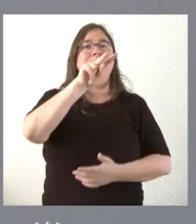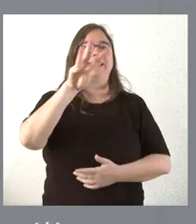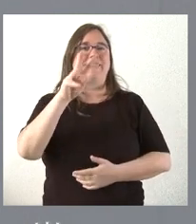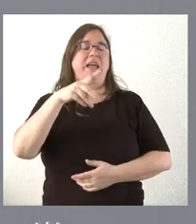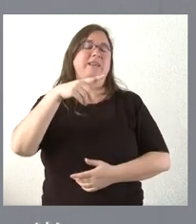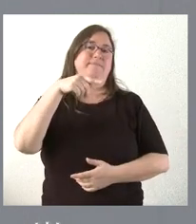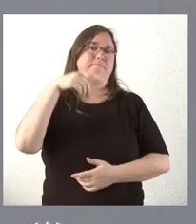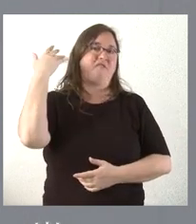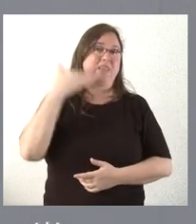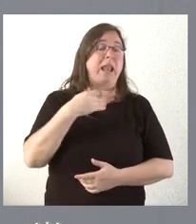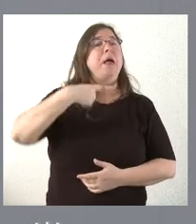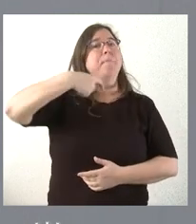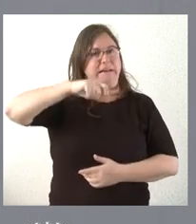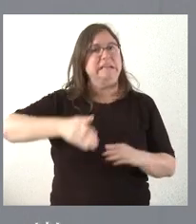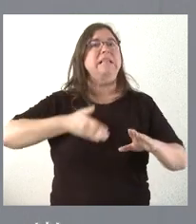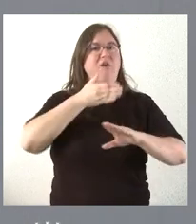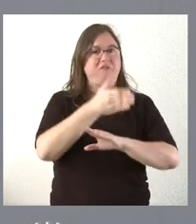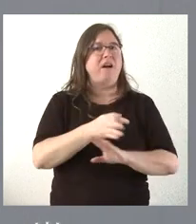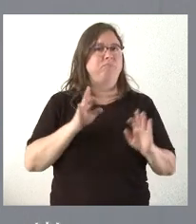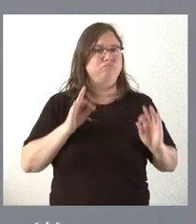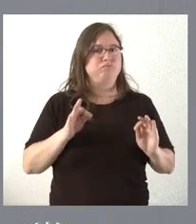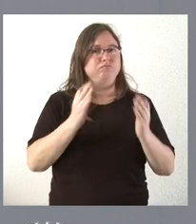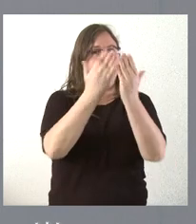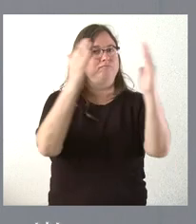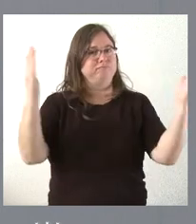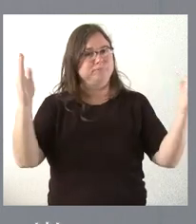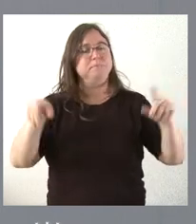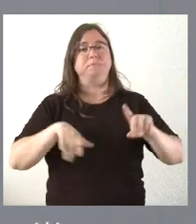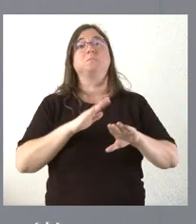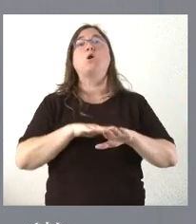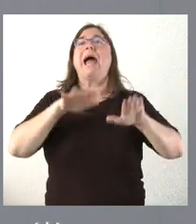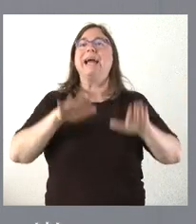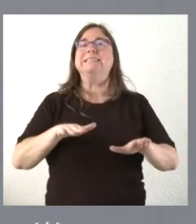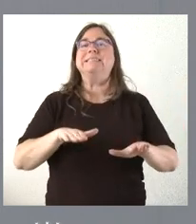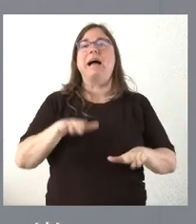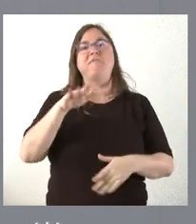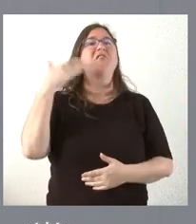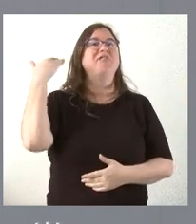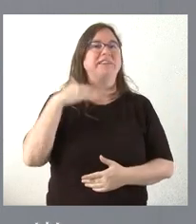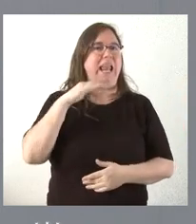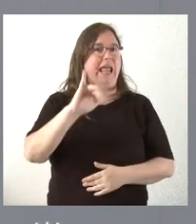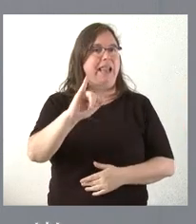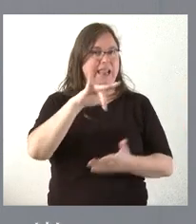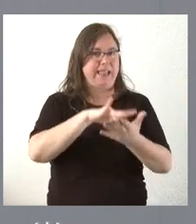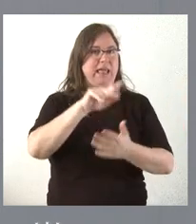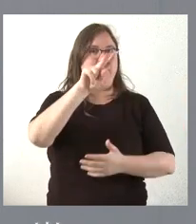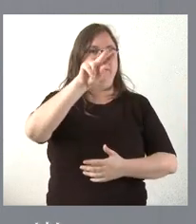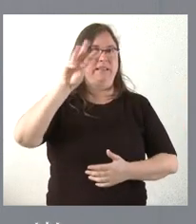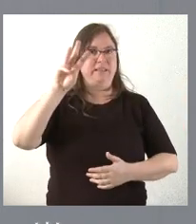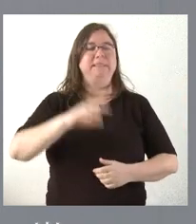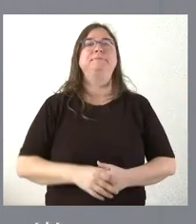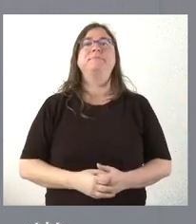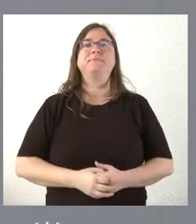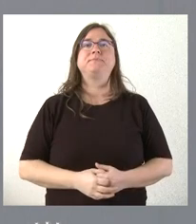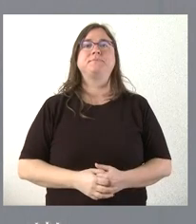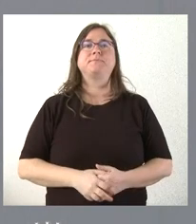presidente de la Junta de Castilla y León asistirá a esa exposición y, por tanto, estará presente en Villalar ese día 23.